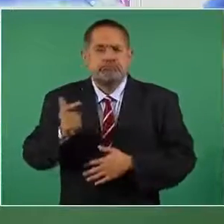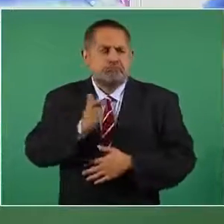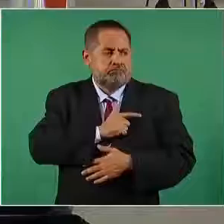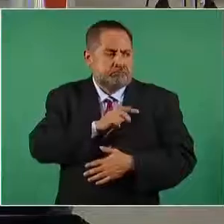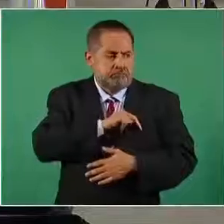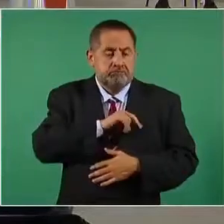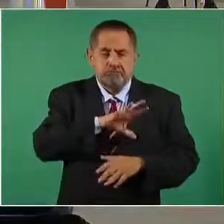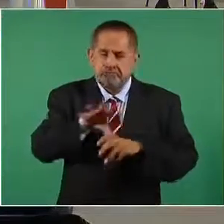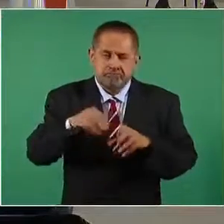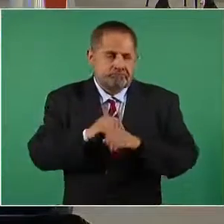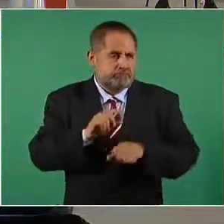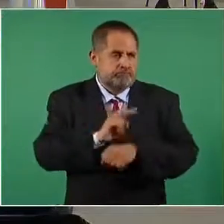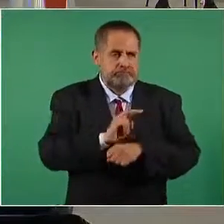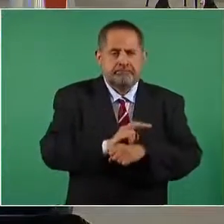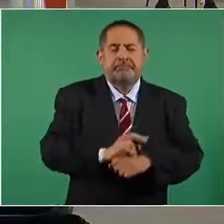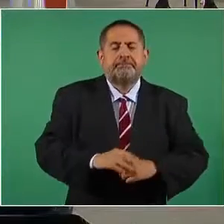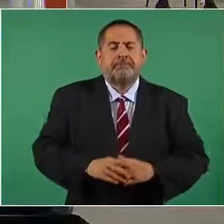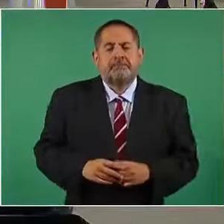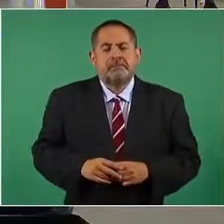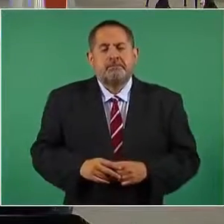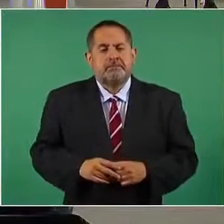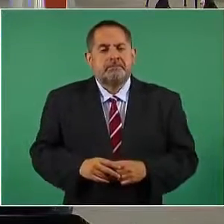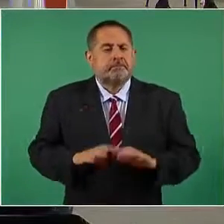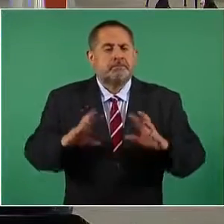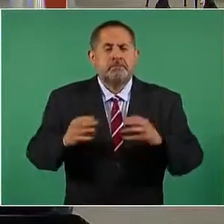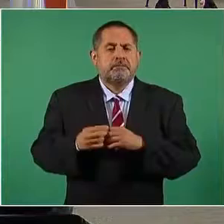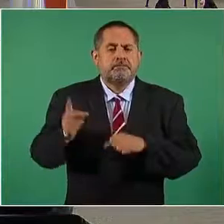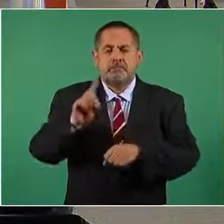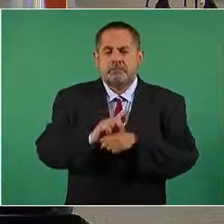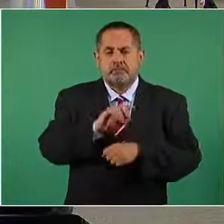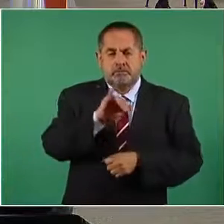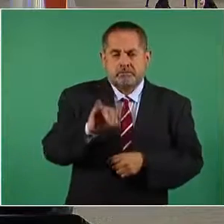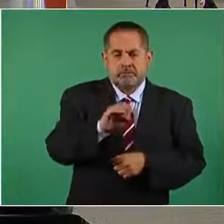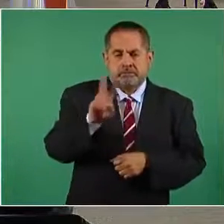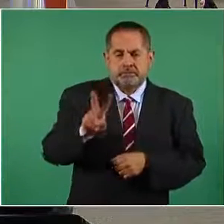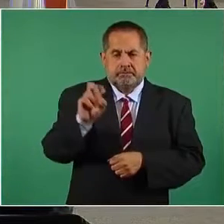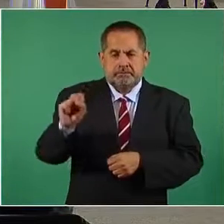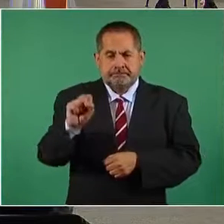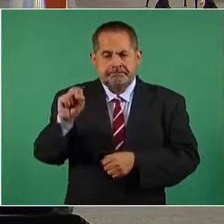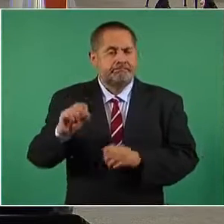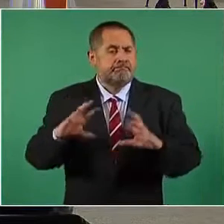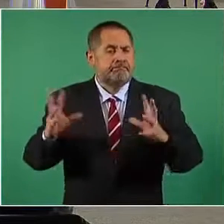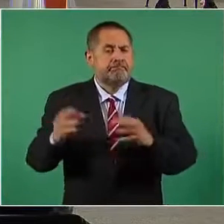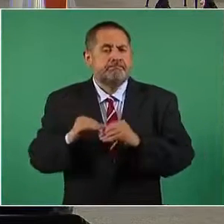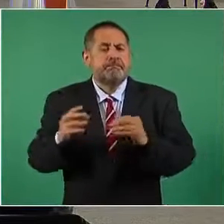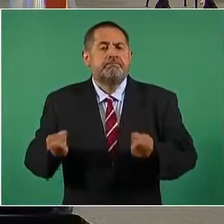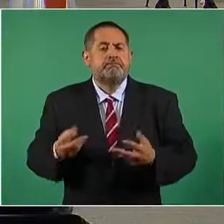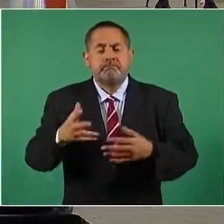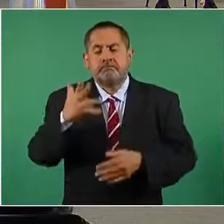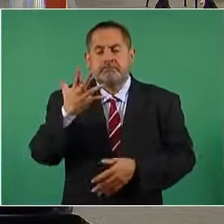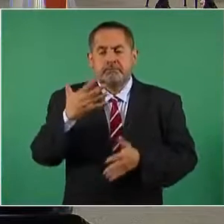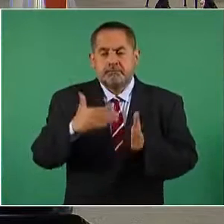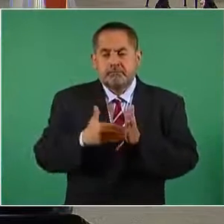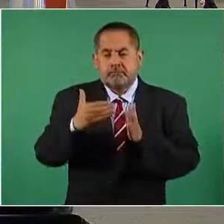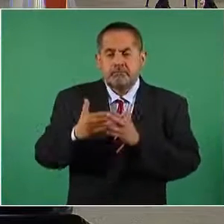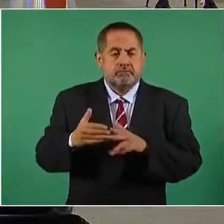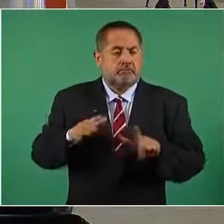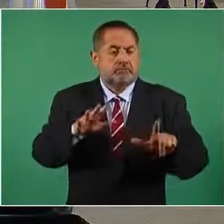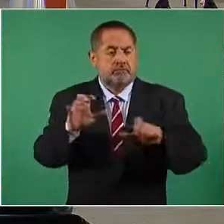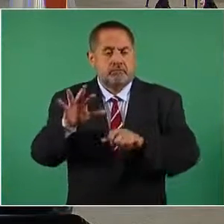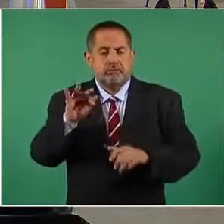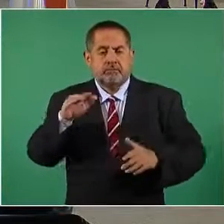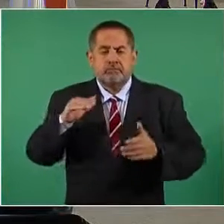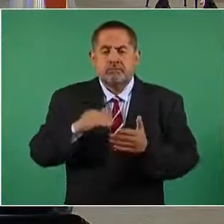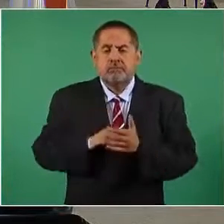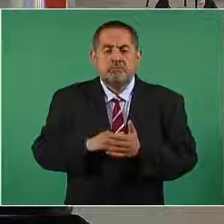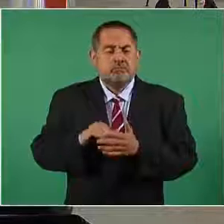Adelante, por favor. El resumen de jueves, viernes y sábado se distribuyeron cinco millones 740